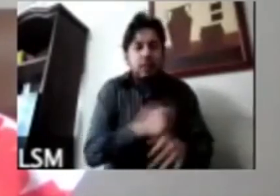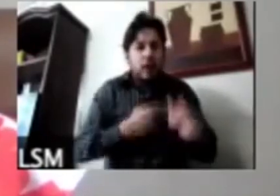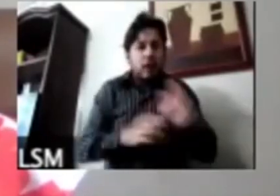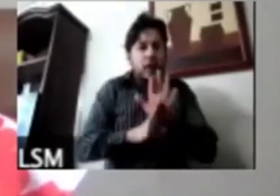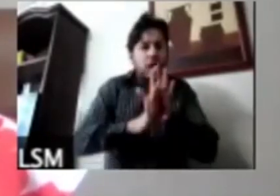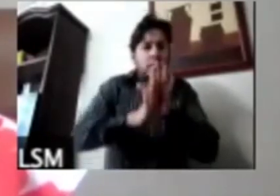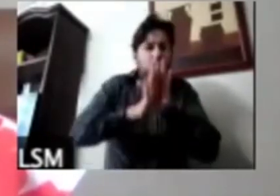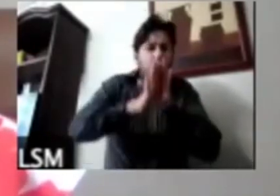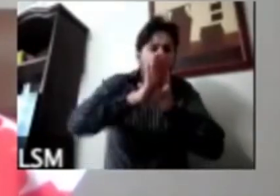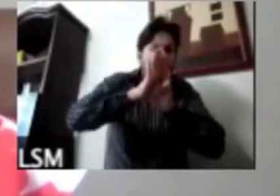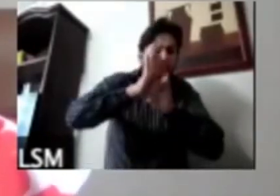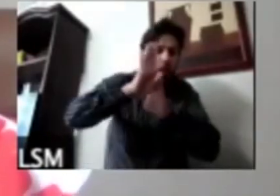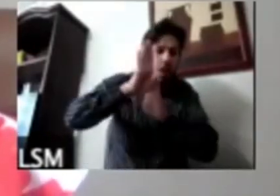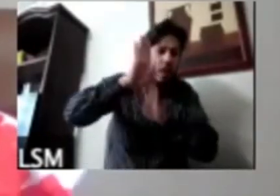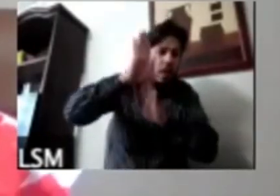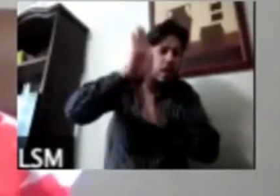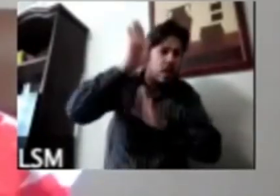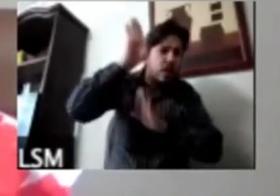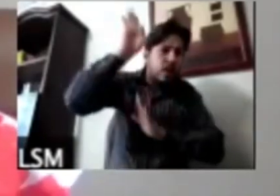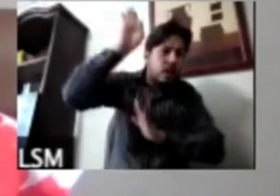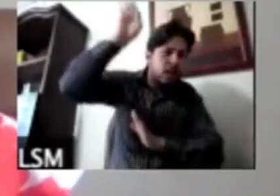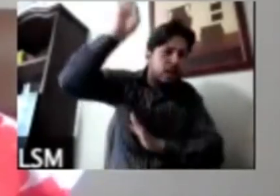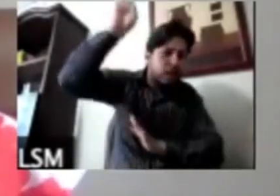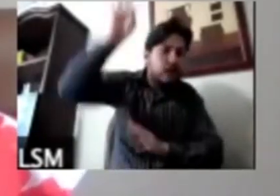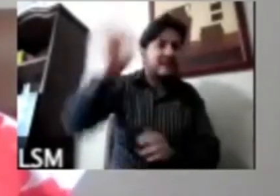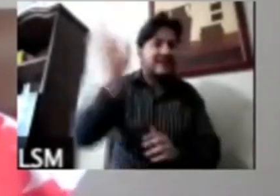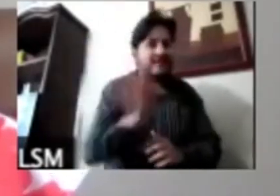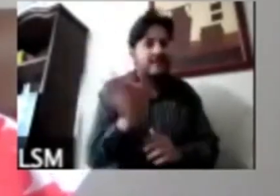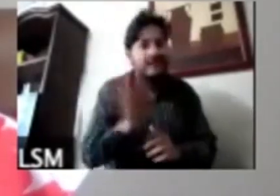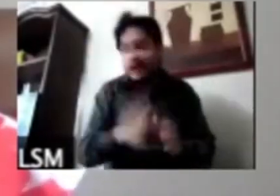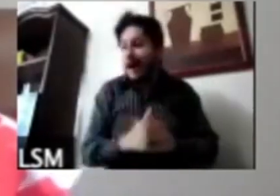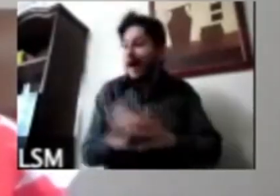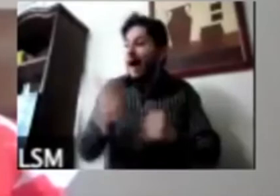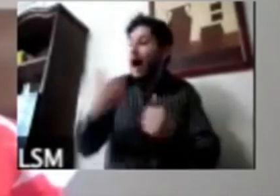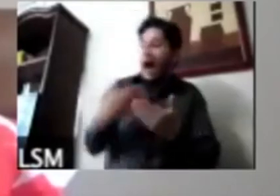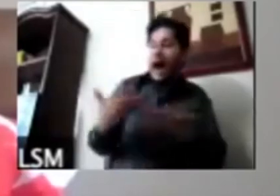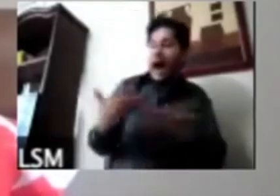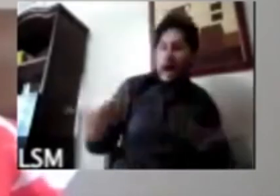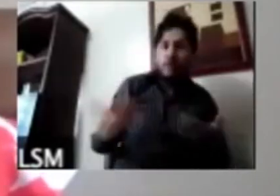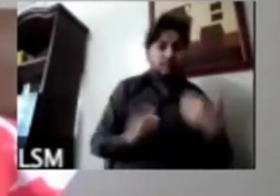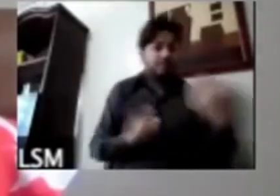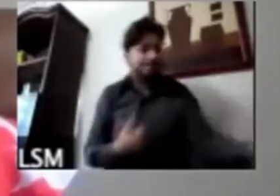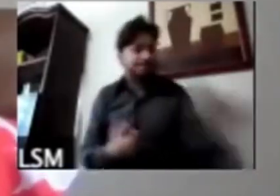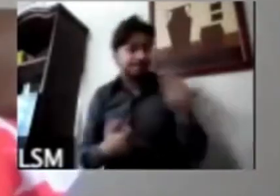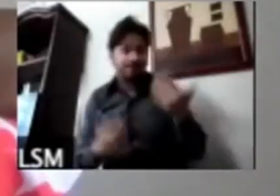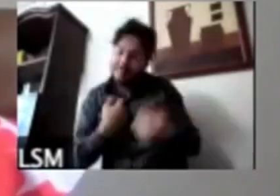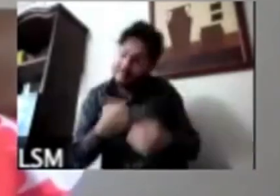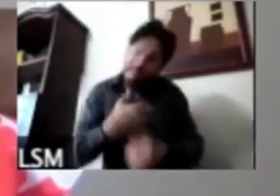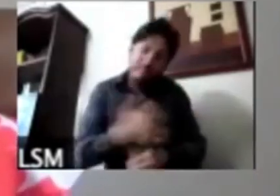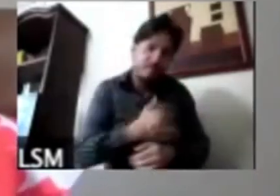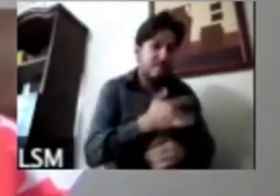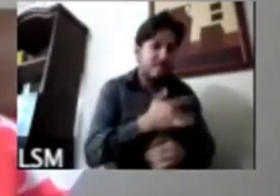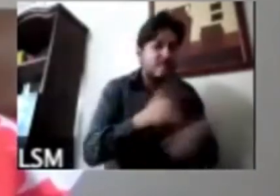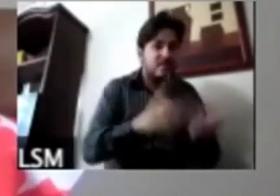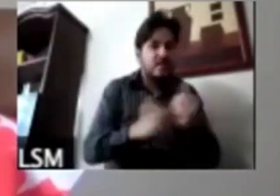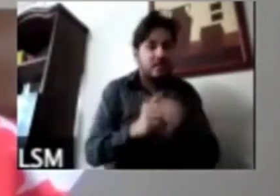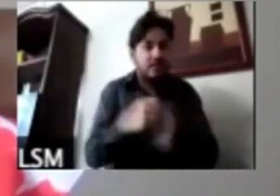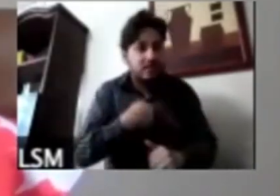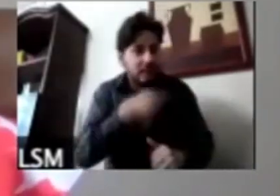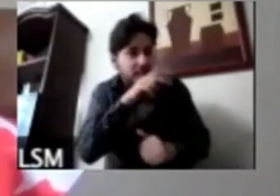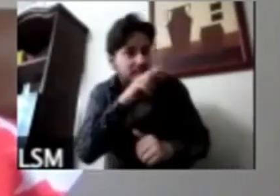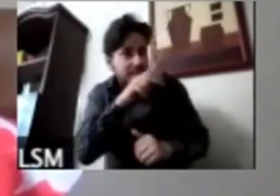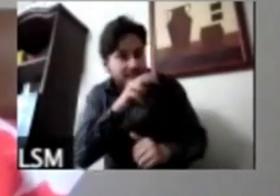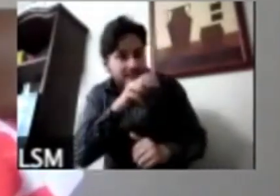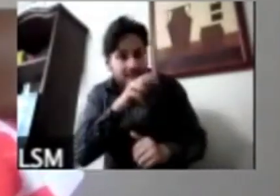que tenían antes eso por un lado me preocupa me preocupa también en